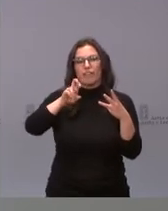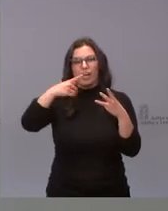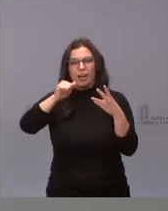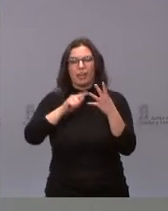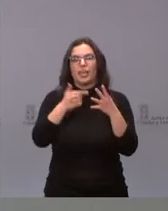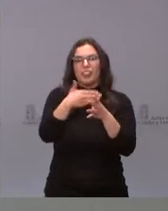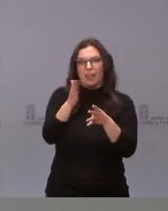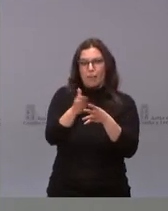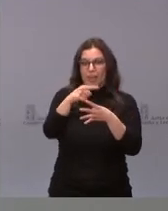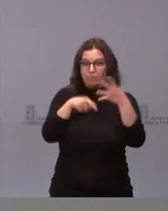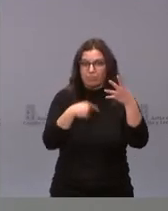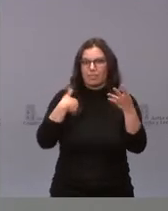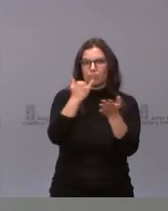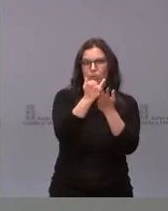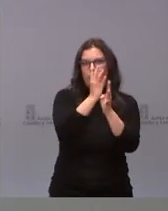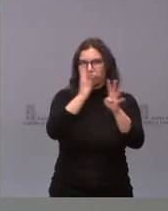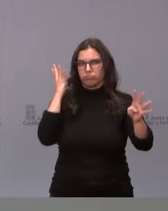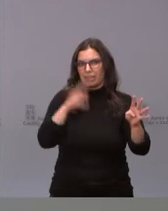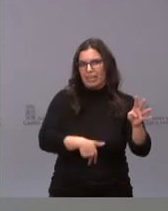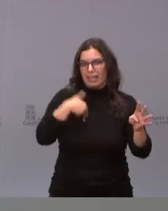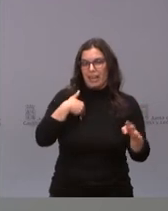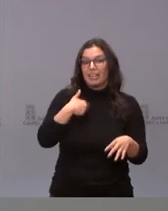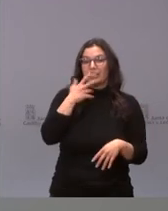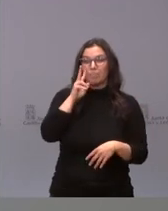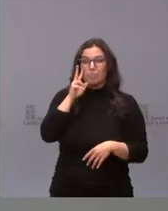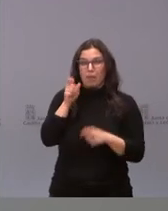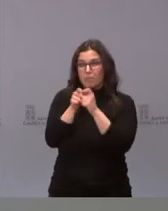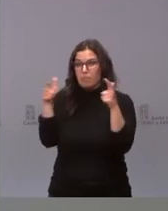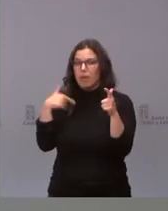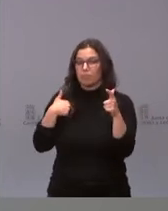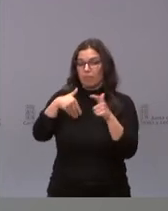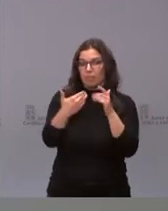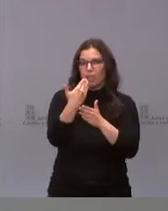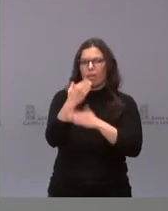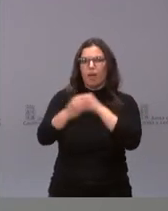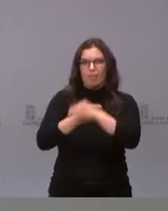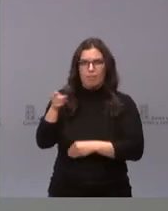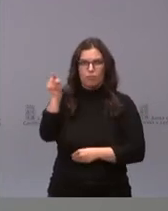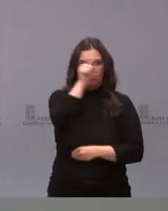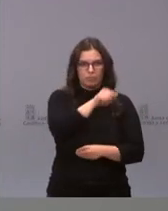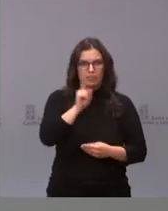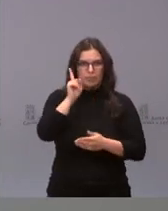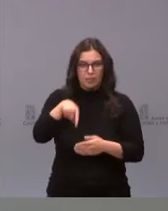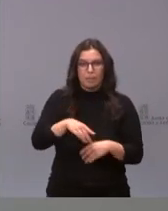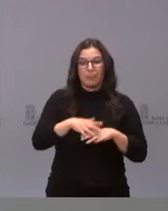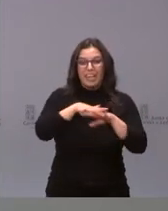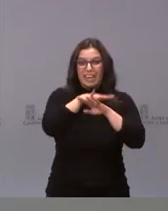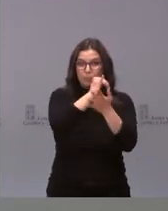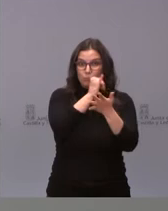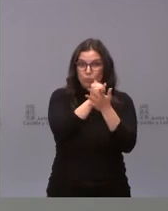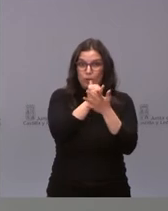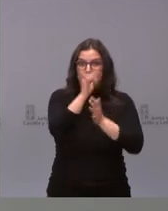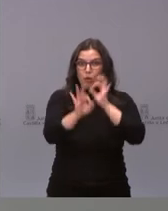Vamos a seguir cribando aquellos municipios que sea preciso en estos próximos días. Nuestra red de cribados ya está trabajando